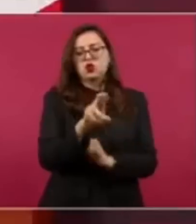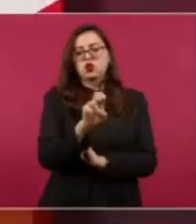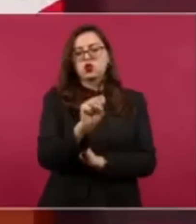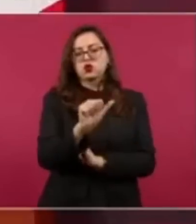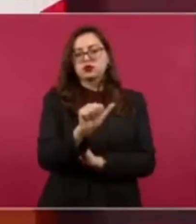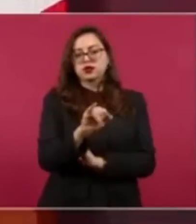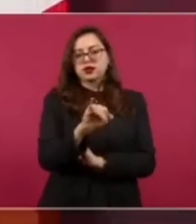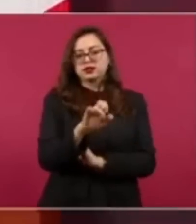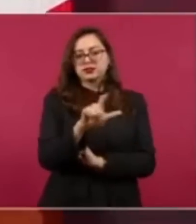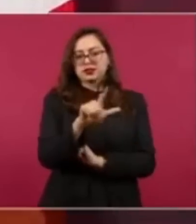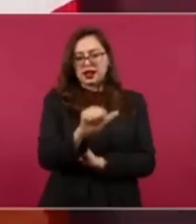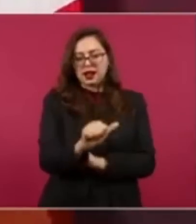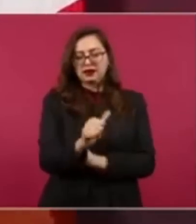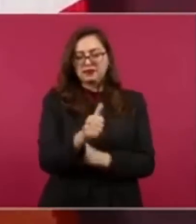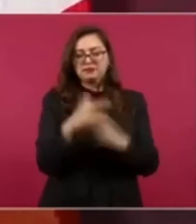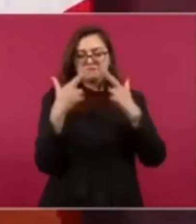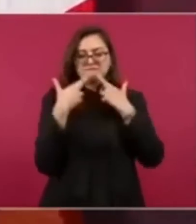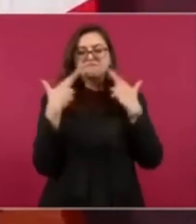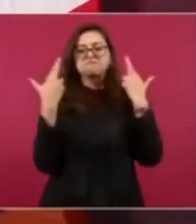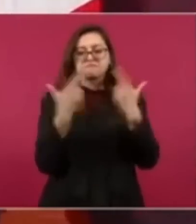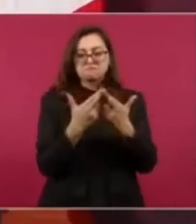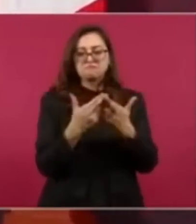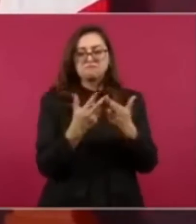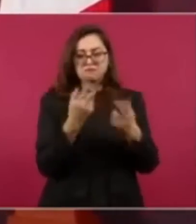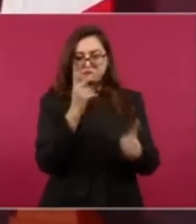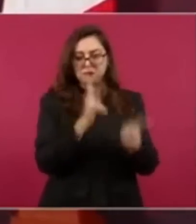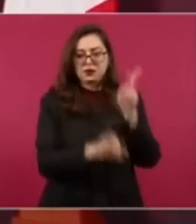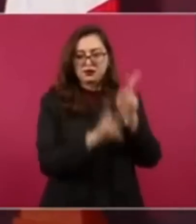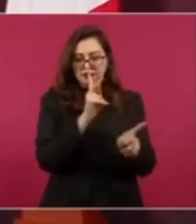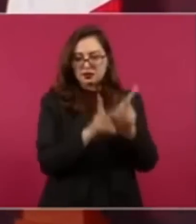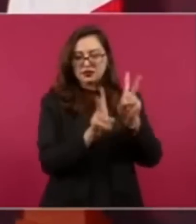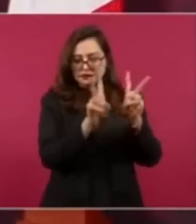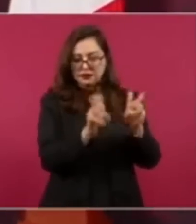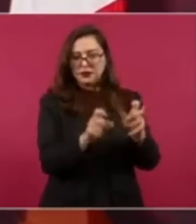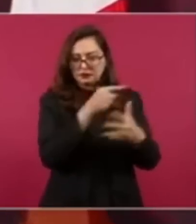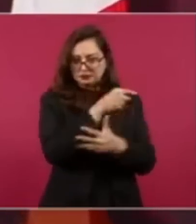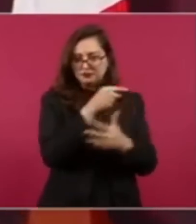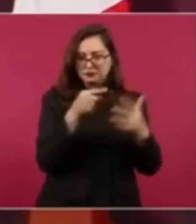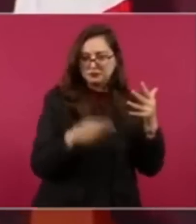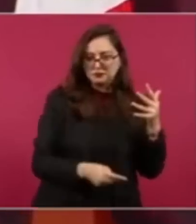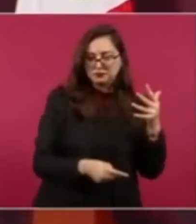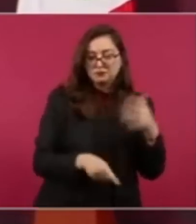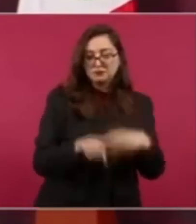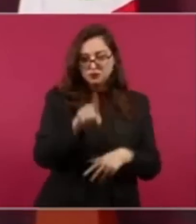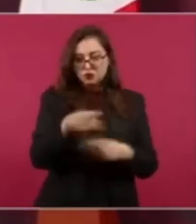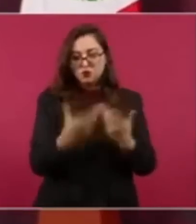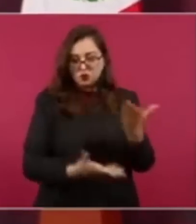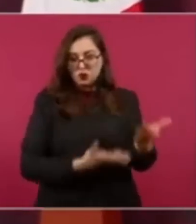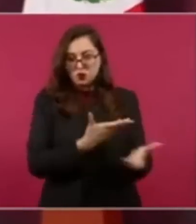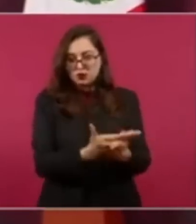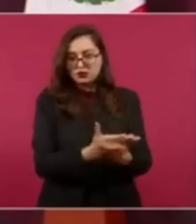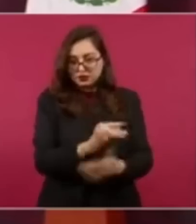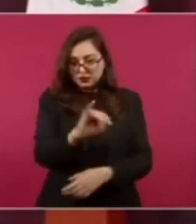y ella va a hablar sobre estos casos, lo que tú estás planteando.